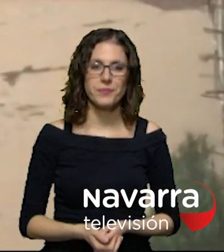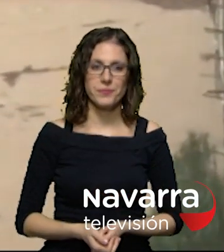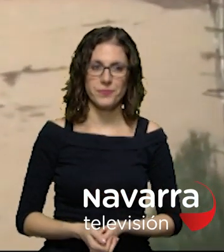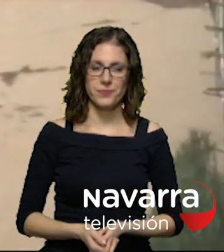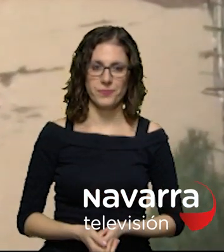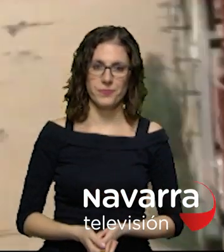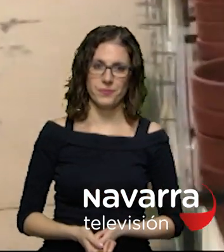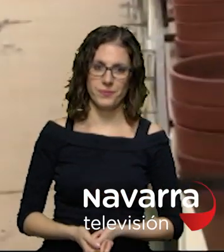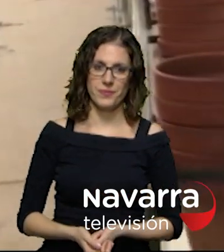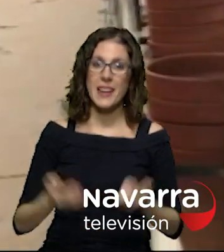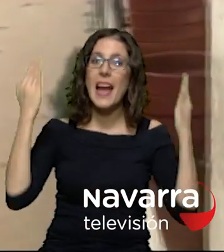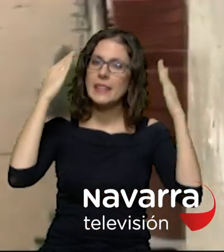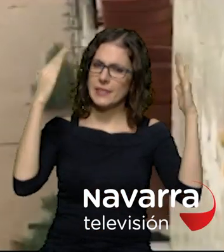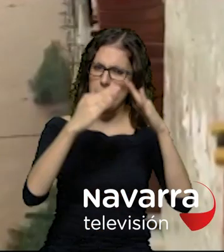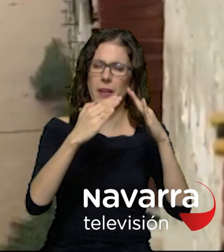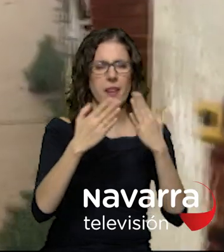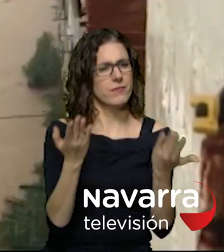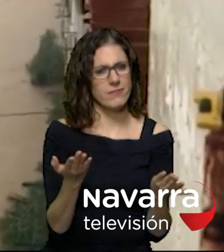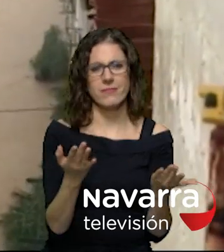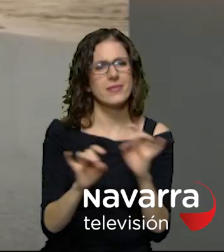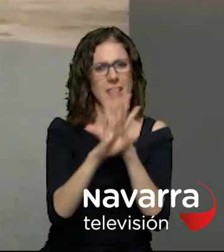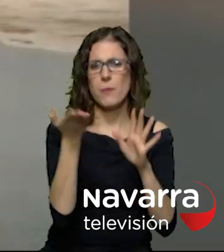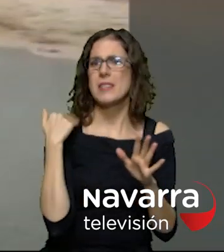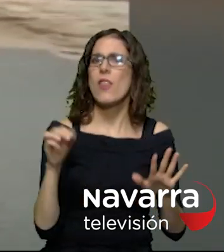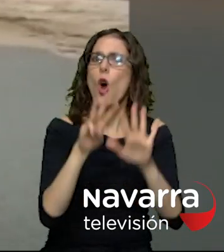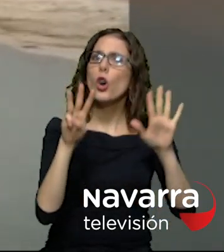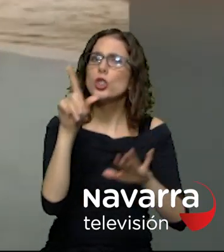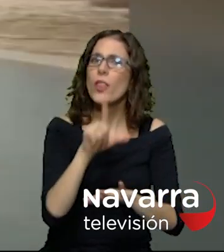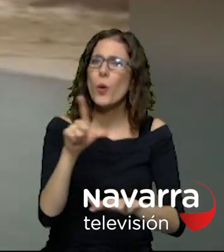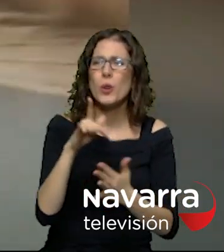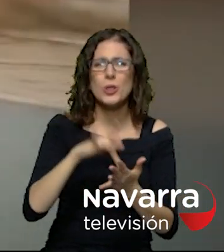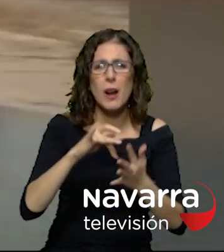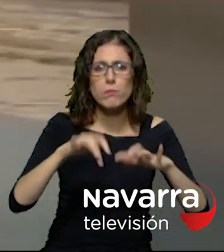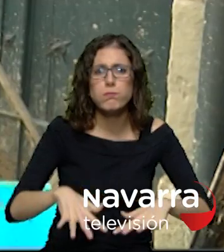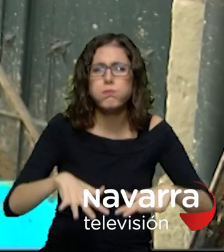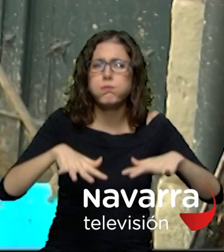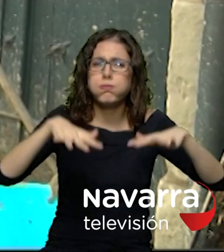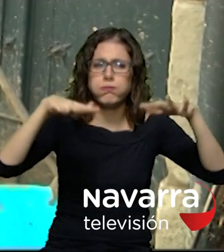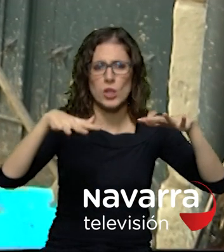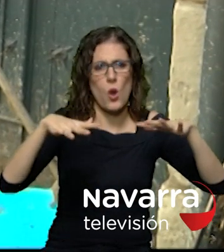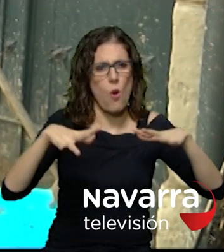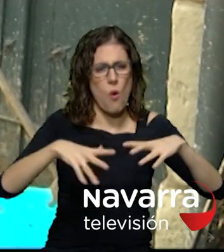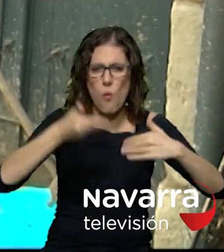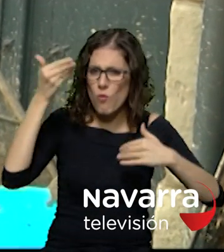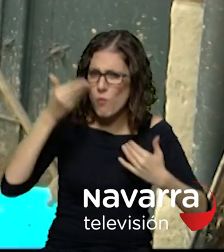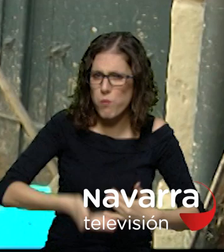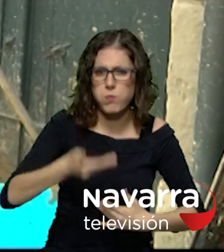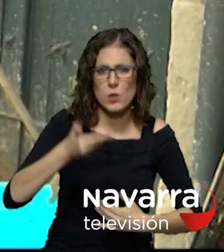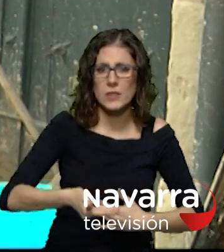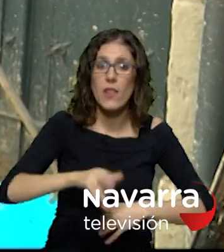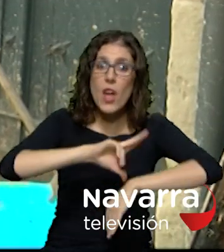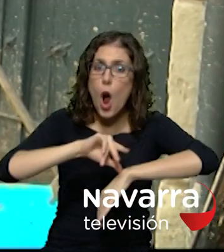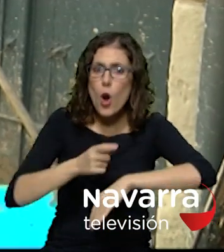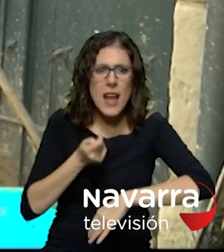Tafaya es un ejemplo de pueblo ejemplar El pasado 8 de julio sufrió una de las peores inundaciones de su historia En pocas horas los vecinos